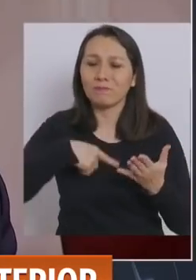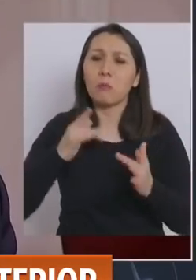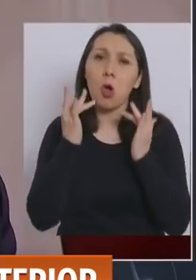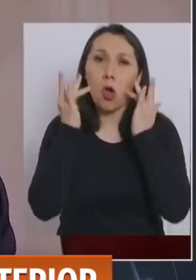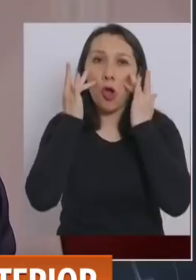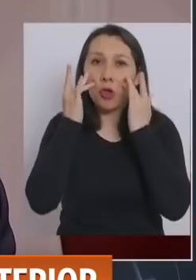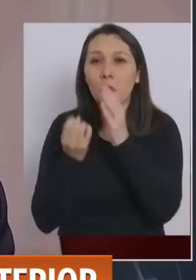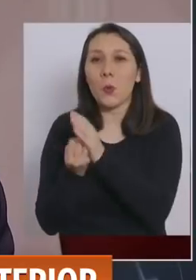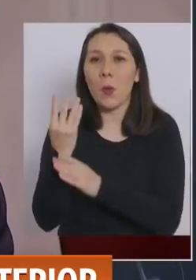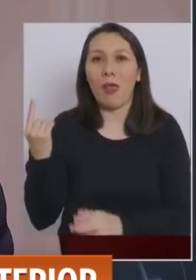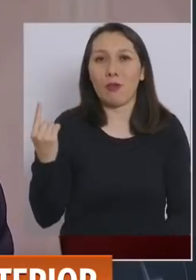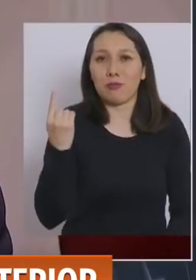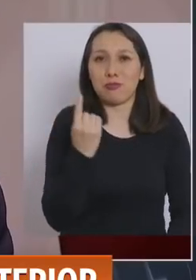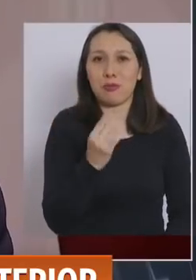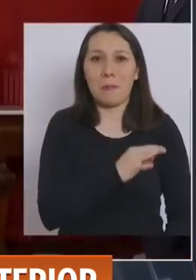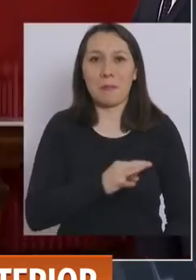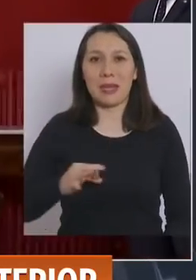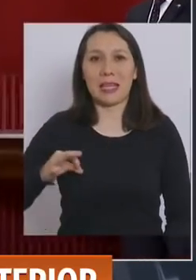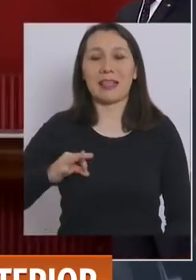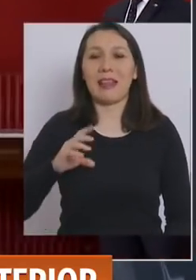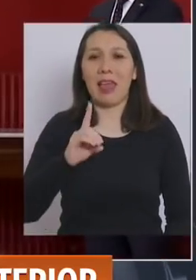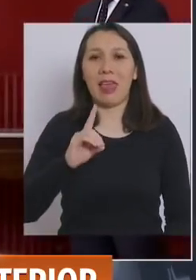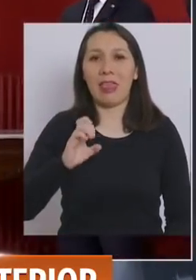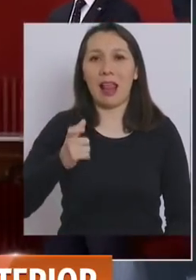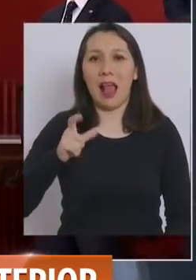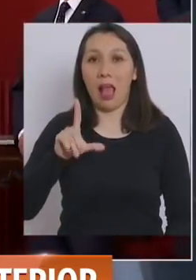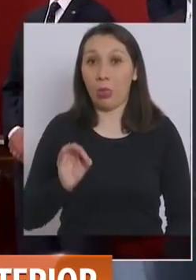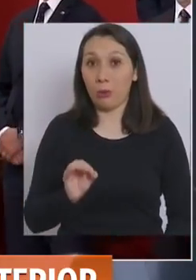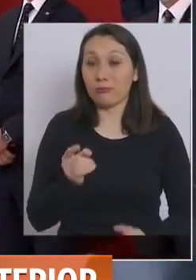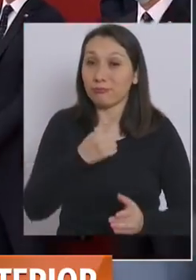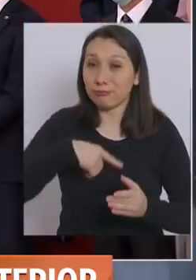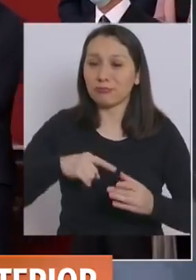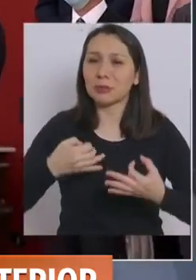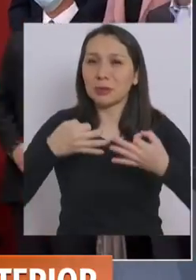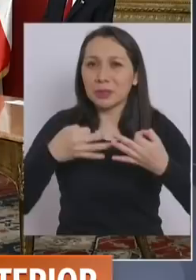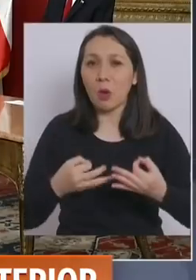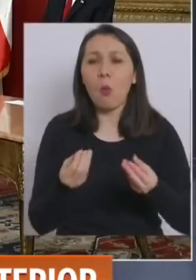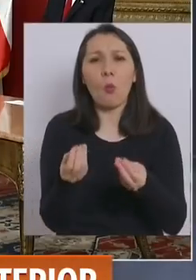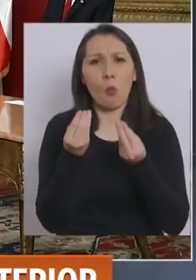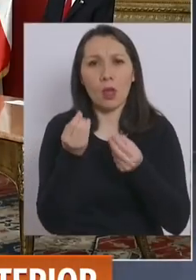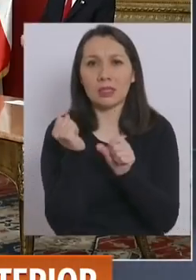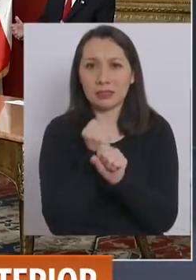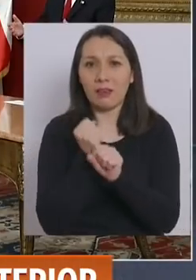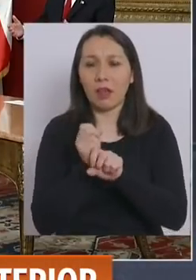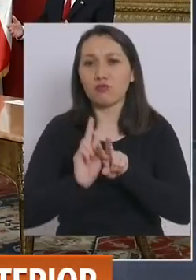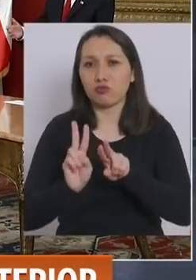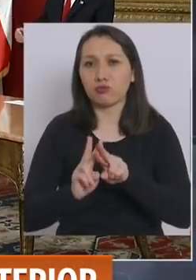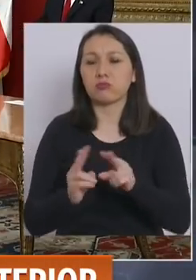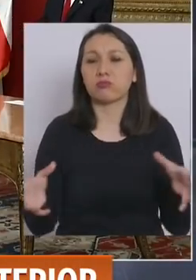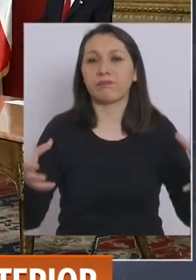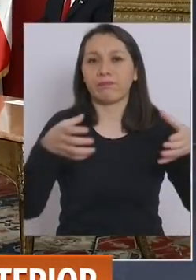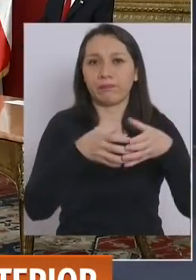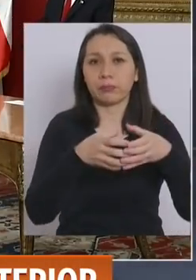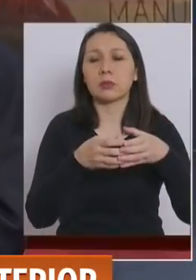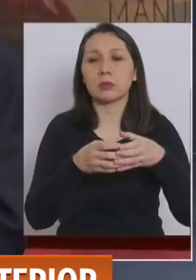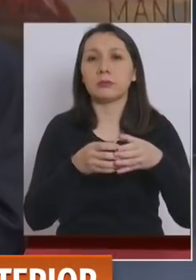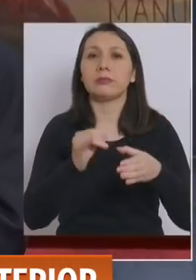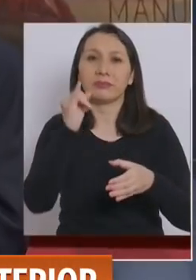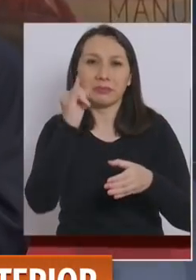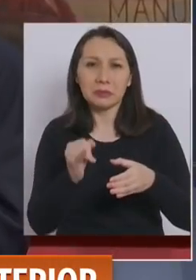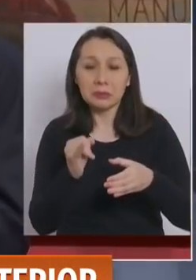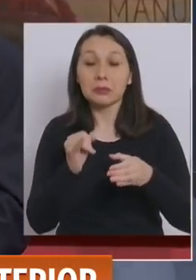muy contentos con la llegada del Ministro Rodrigo Delgado y estamos seguros que va a ser un extraordinario trabajo en equipo, poniendo